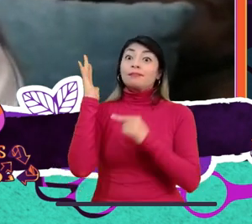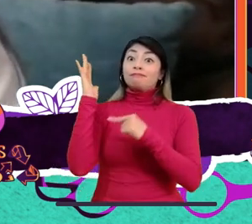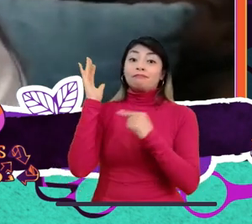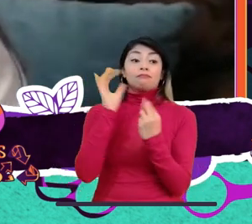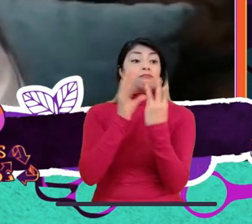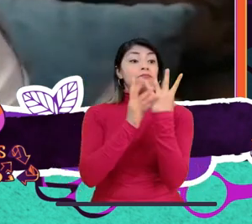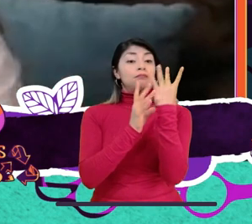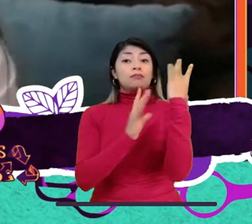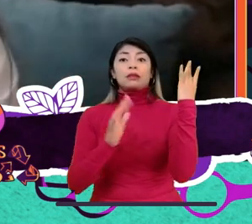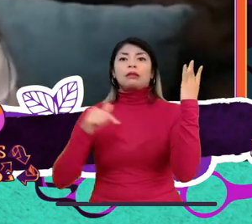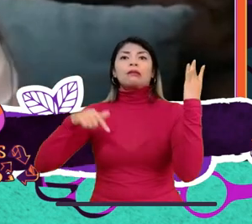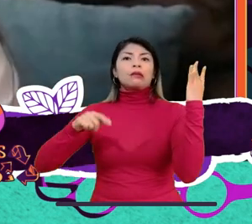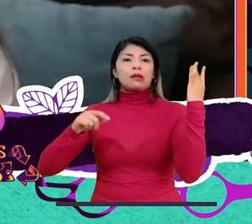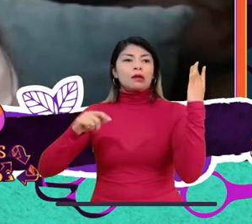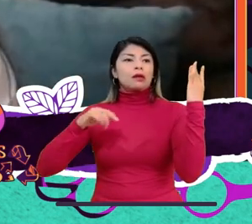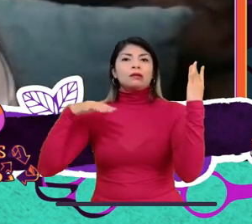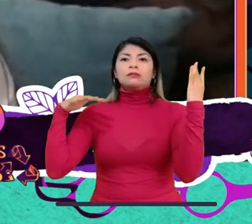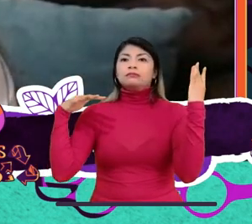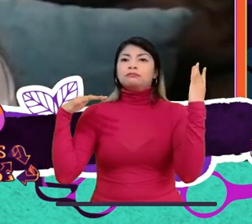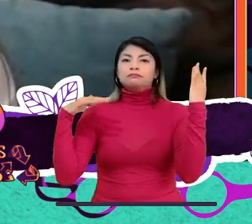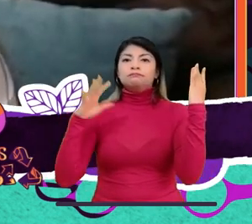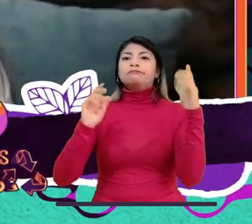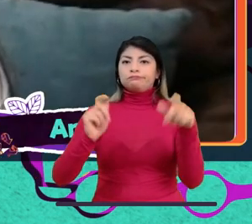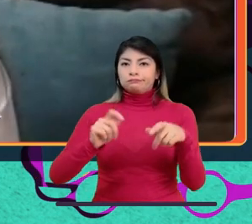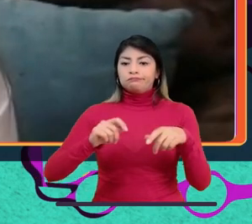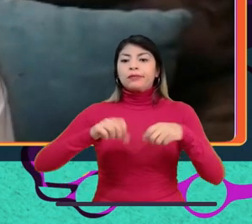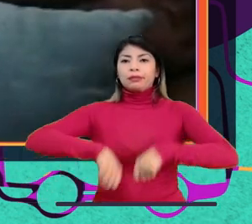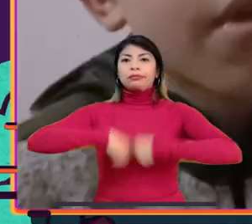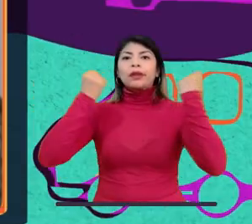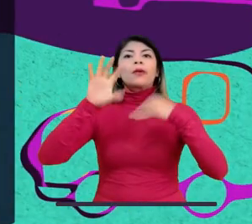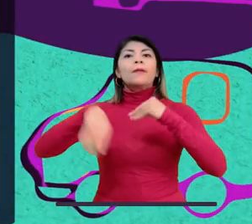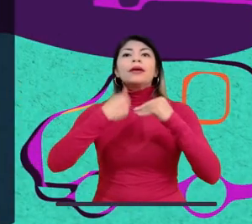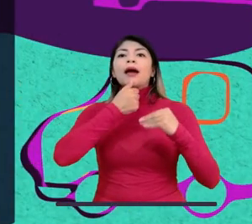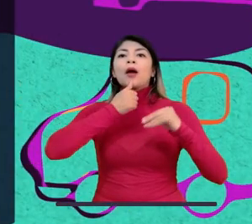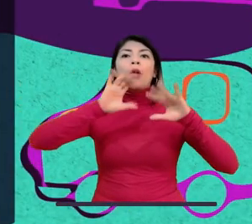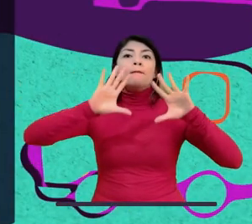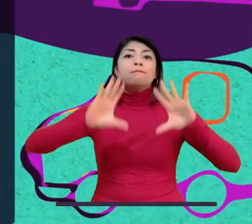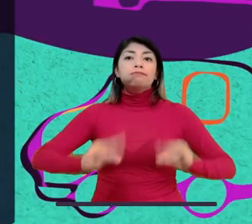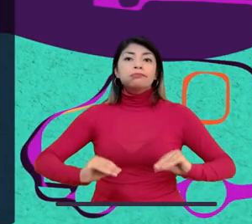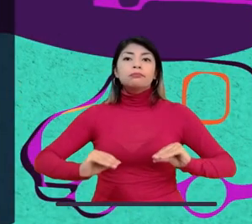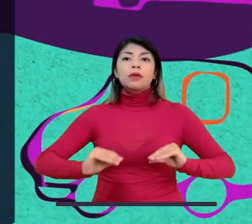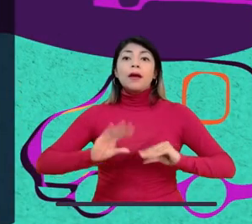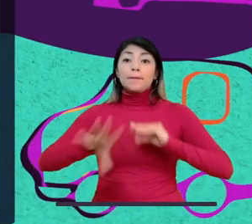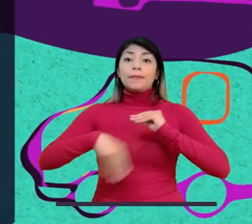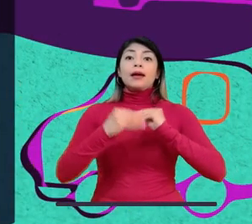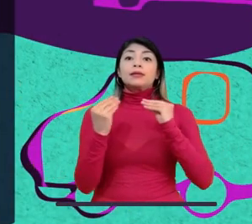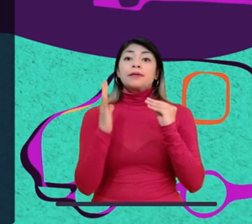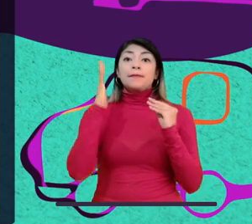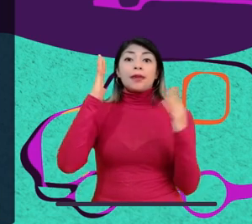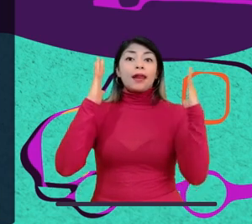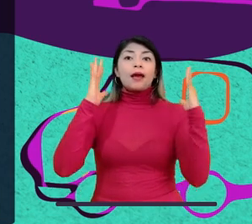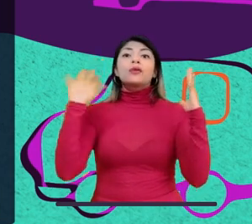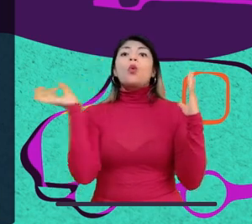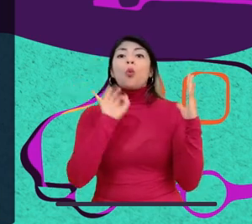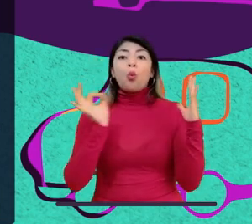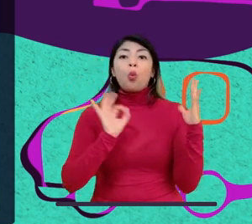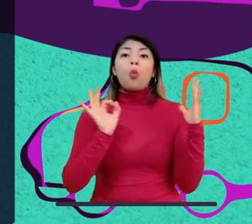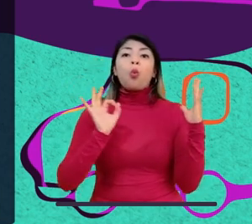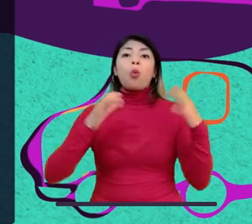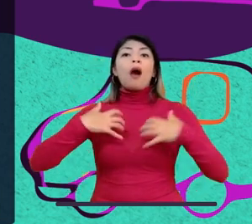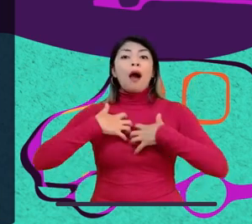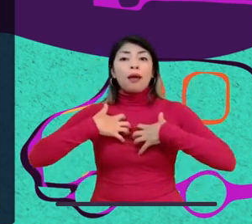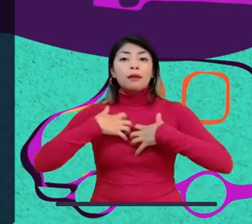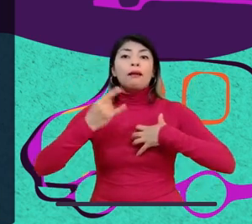comienza a cambiar y el agua se secaría. Las plantas y algunos animales podrían